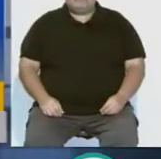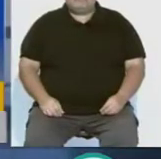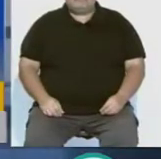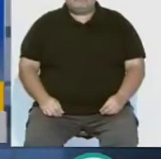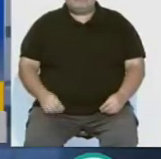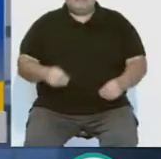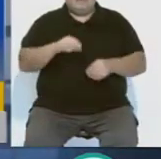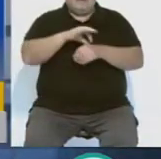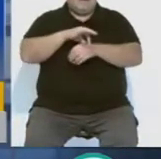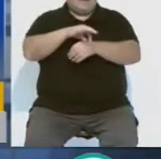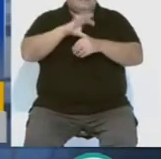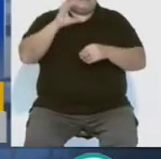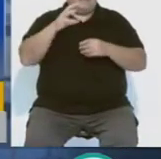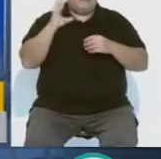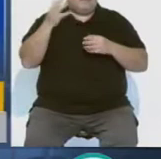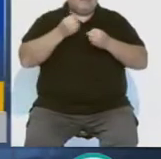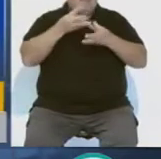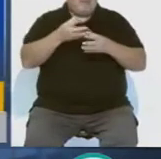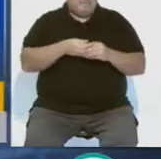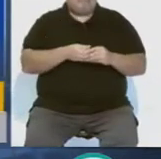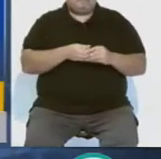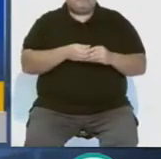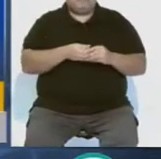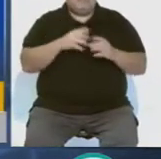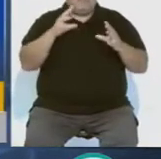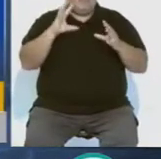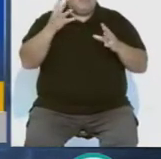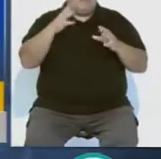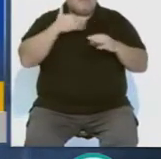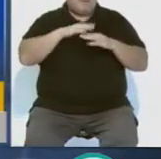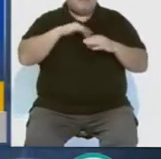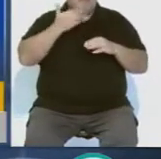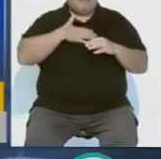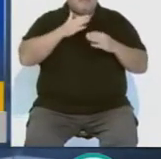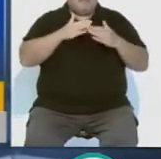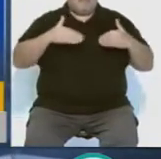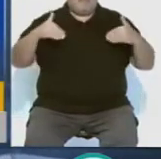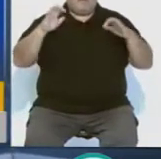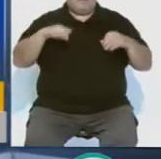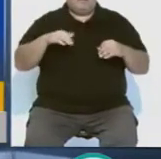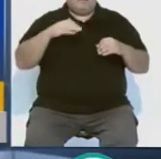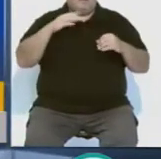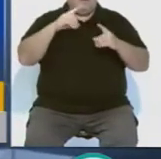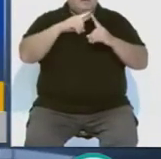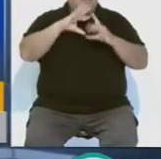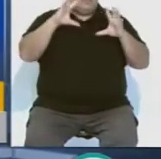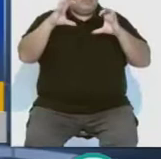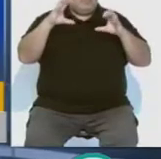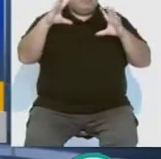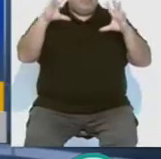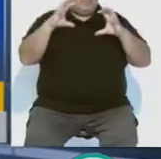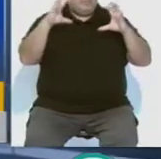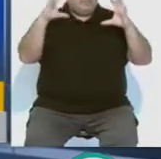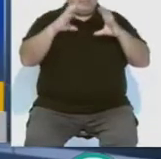La Agencia Estatal de Meteorología informa de un tiempo para mañana en la Bahía de Cádiz de intervalos nubosos con